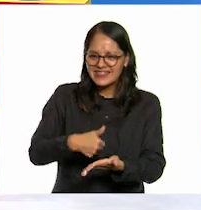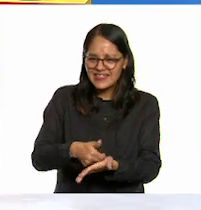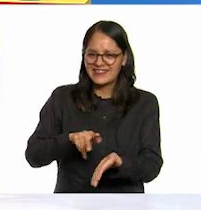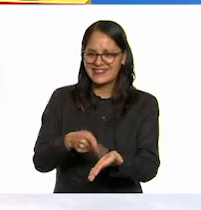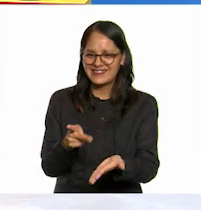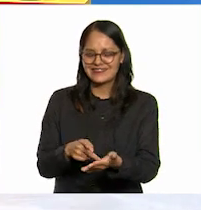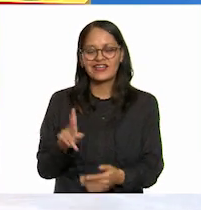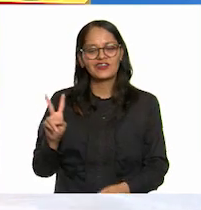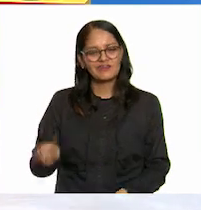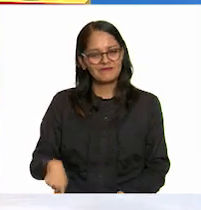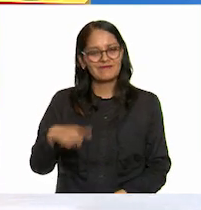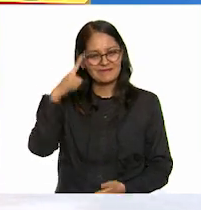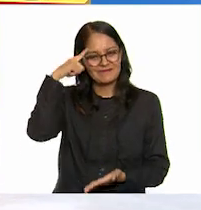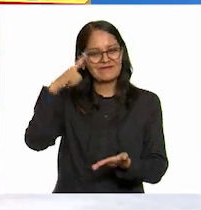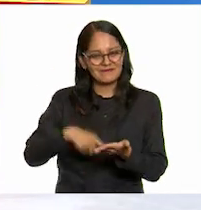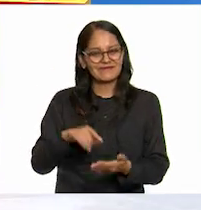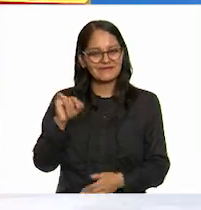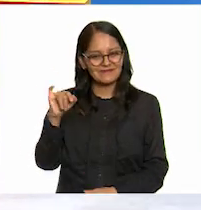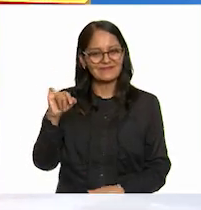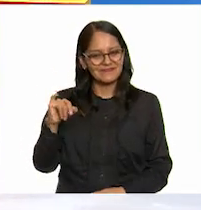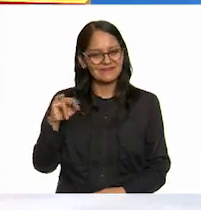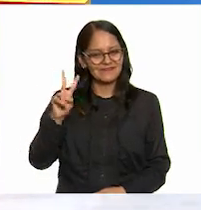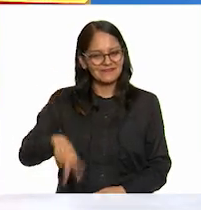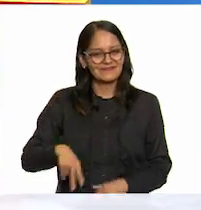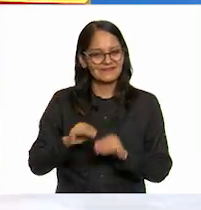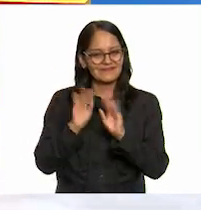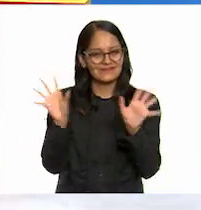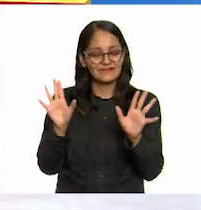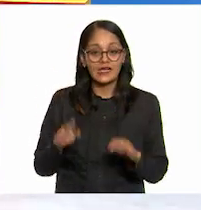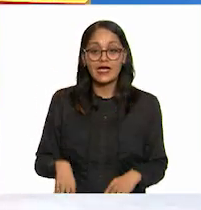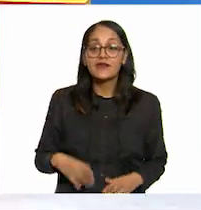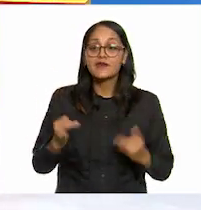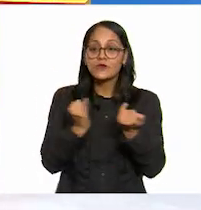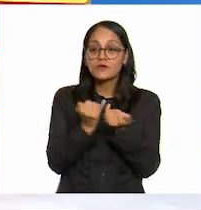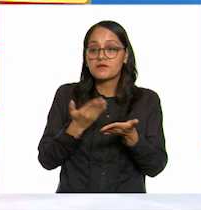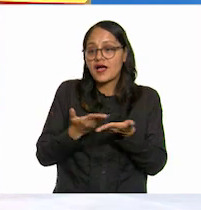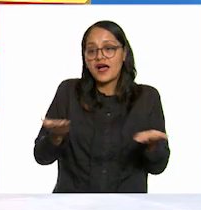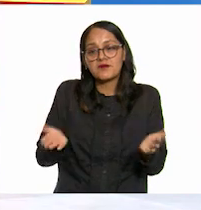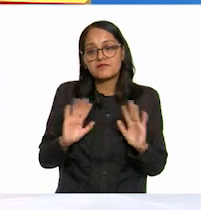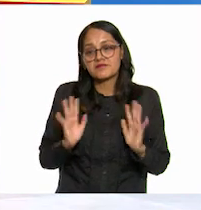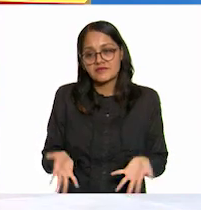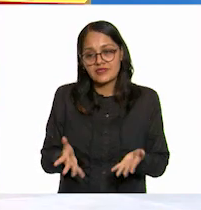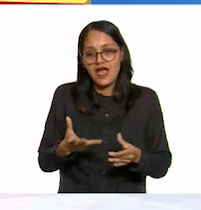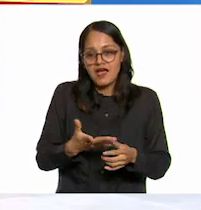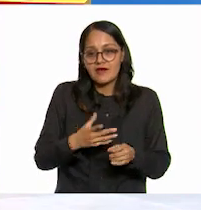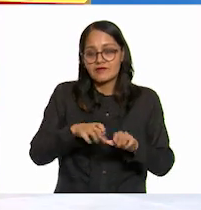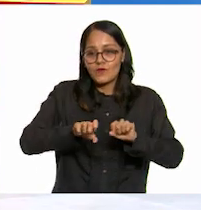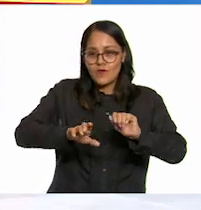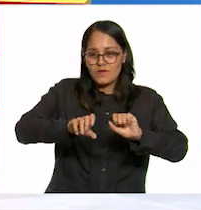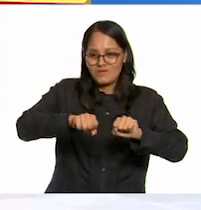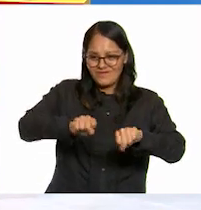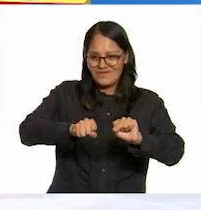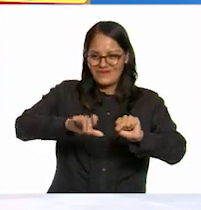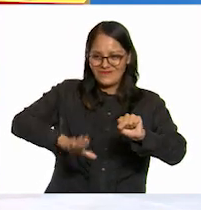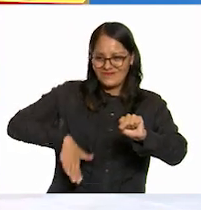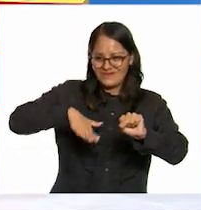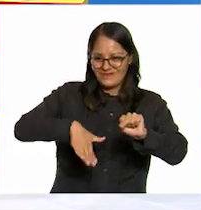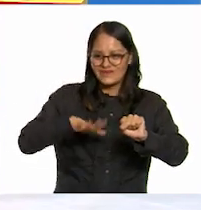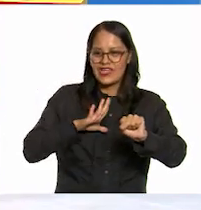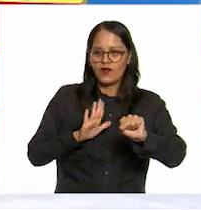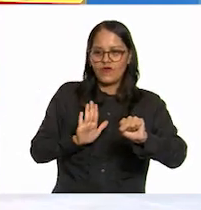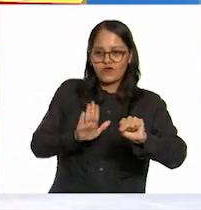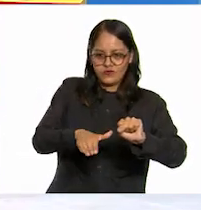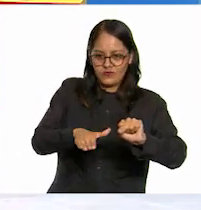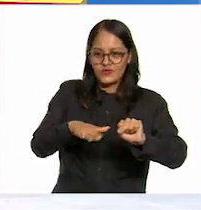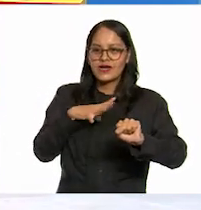le creo maestro me queda clarísimo ya me imagino lo bueno es que ahora pues bueno están mejorados no porque tienen frenos y las